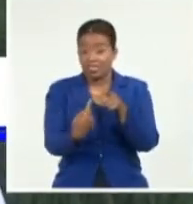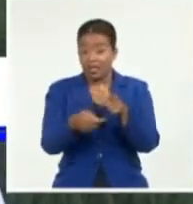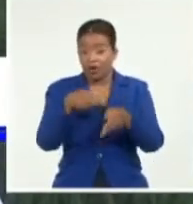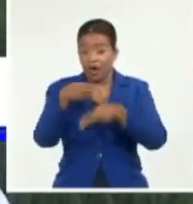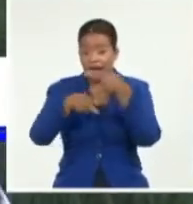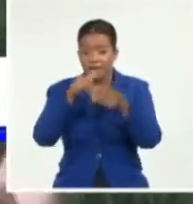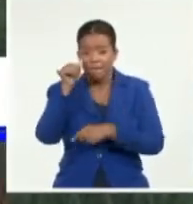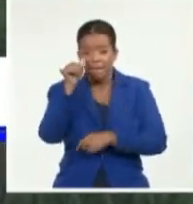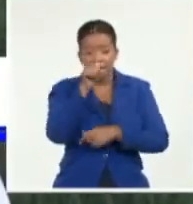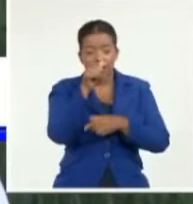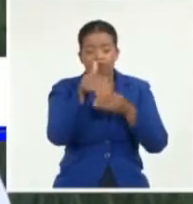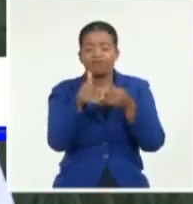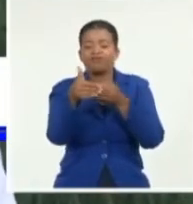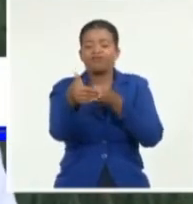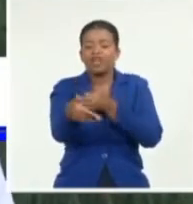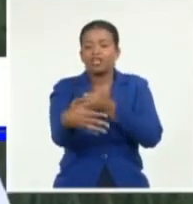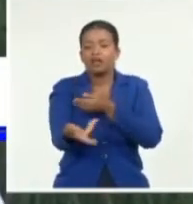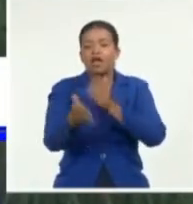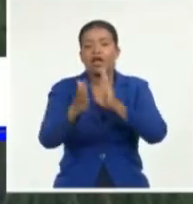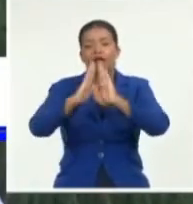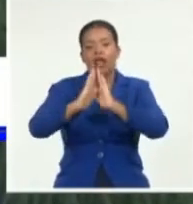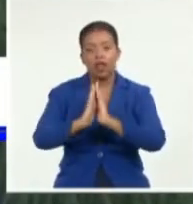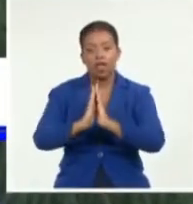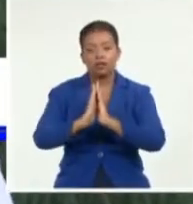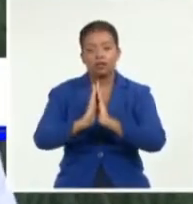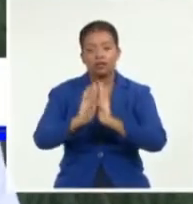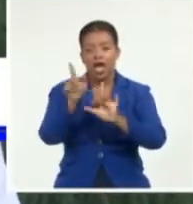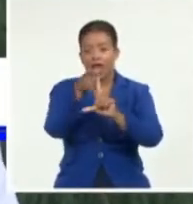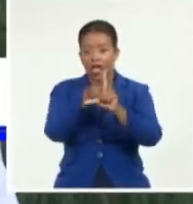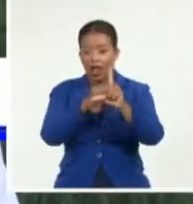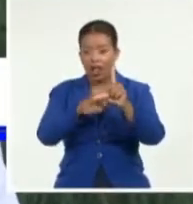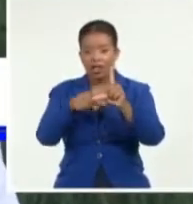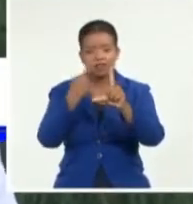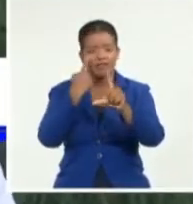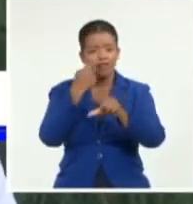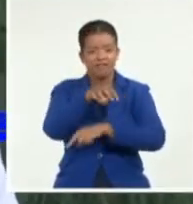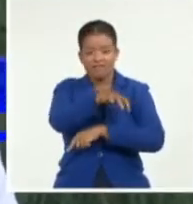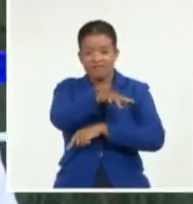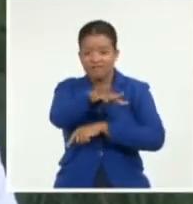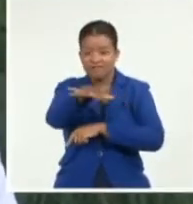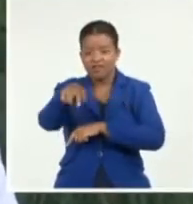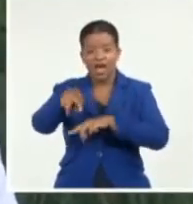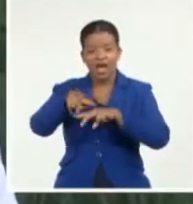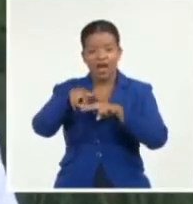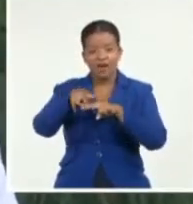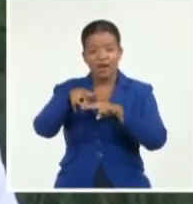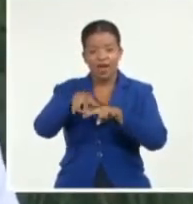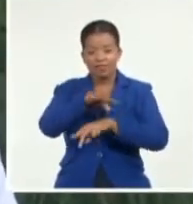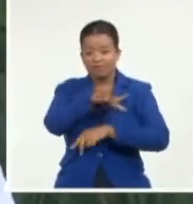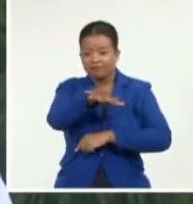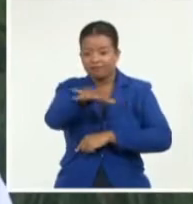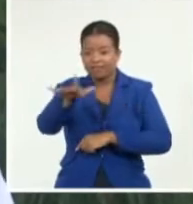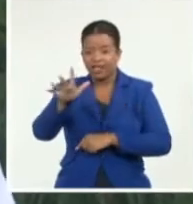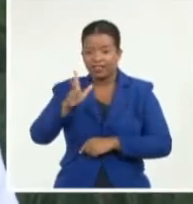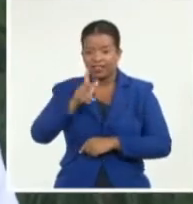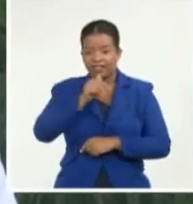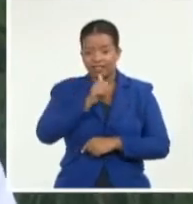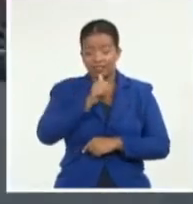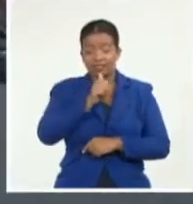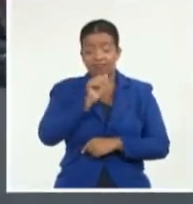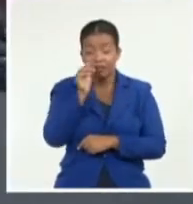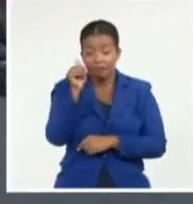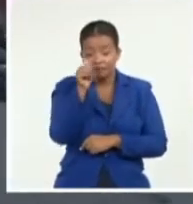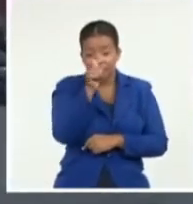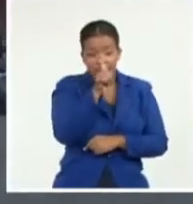hermoso lugar donde se puede ver la Bahía de la Habana pero desde otra óptica, con la dirección de la audiovisual de Leandro de la Rosa